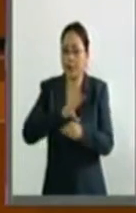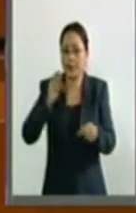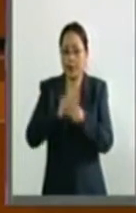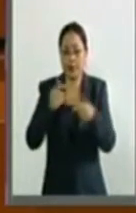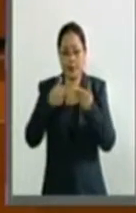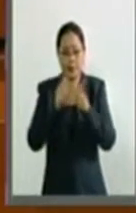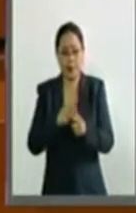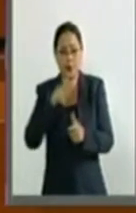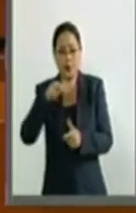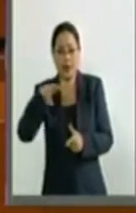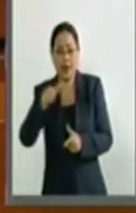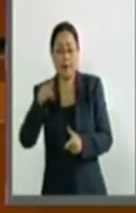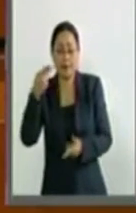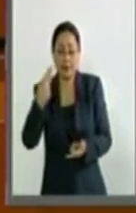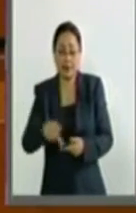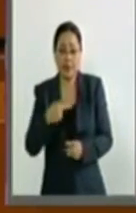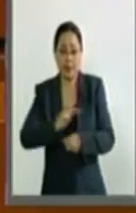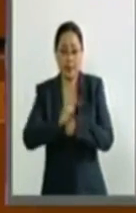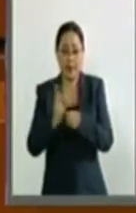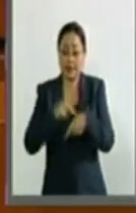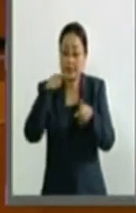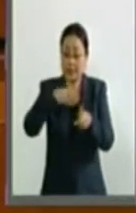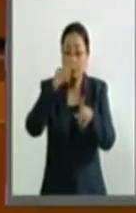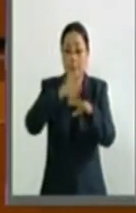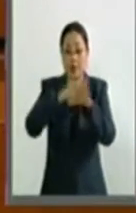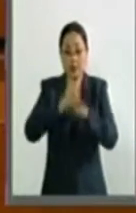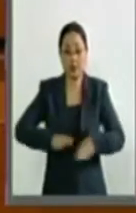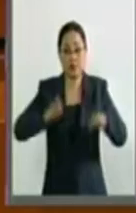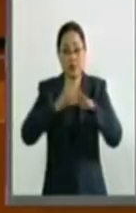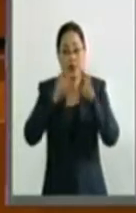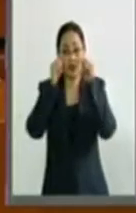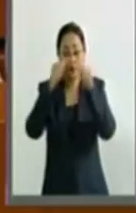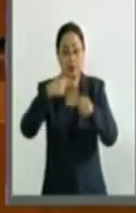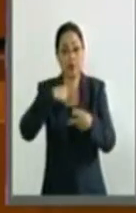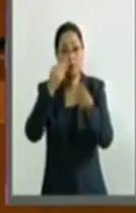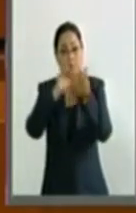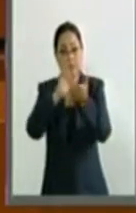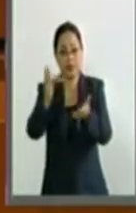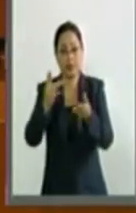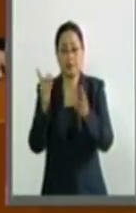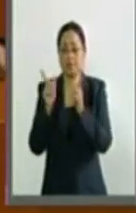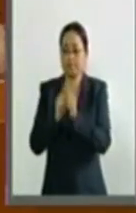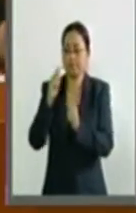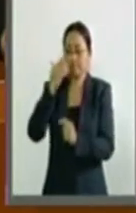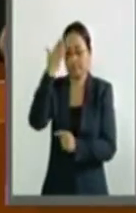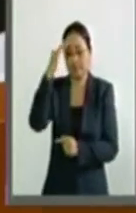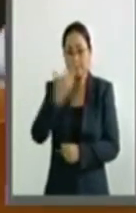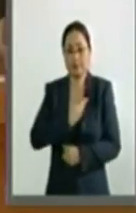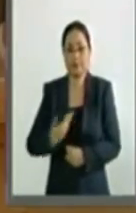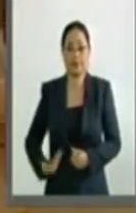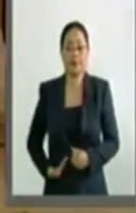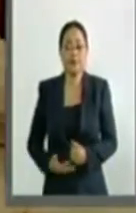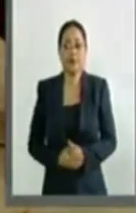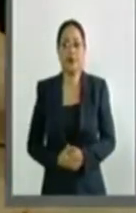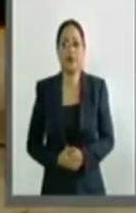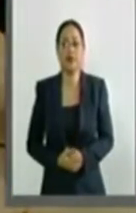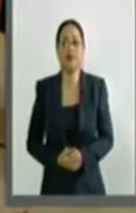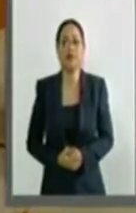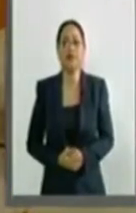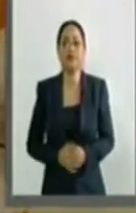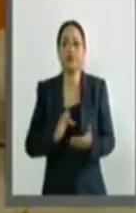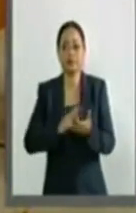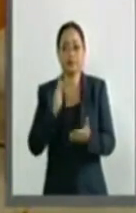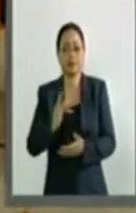vulnerables de nuestro país deben ser nuestra prioridad. Por su atención, muchas gracias. Es cuanto, señor presidente. Muchas gracias,